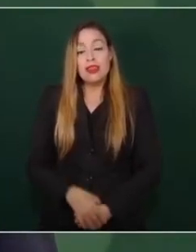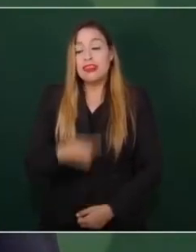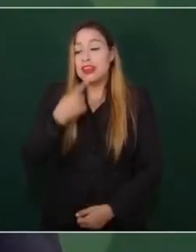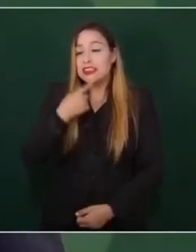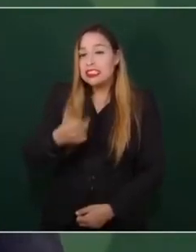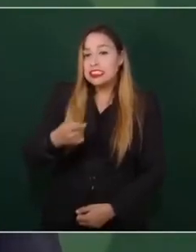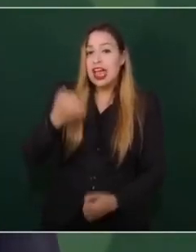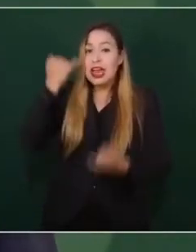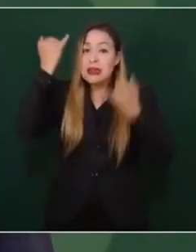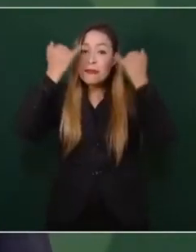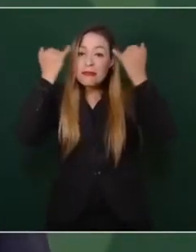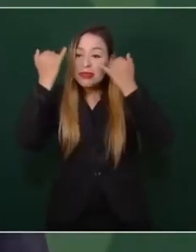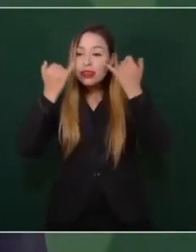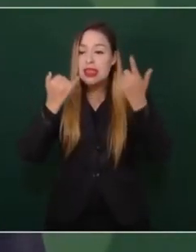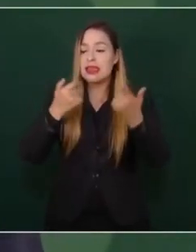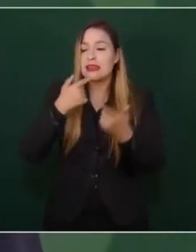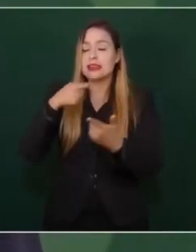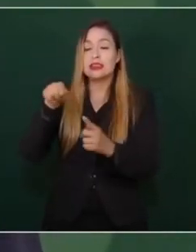el mismo vuelo